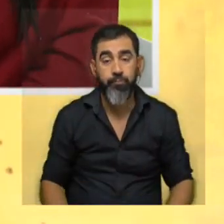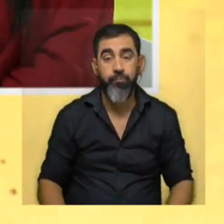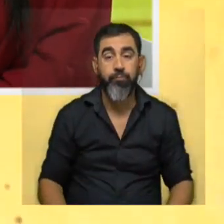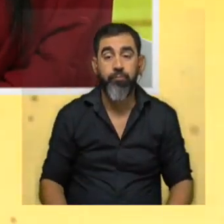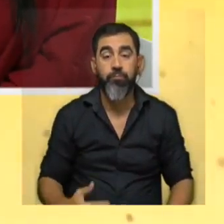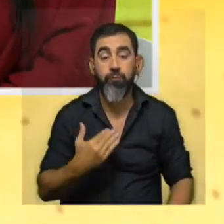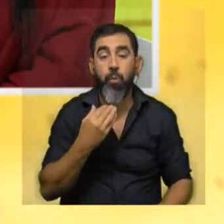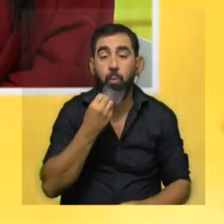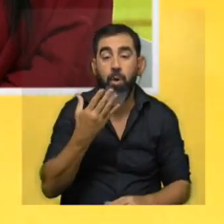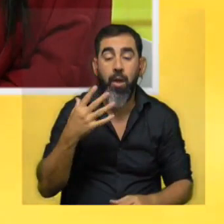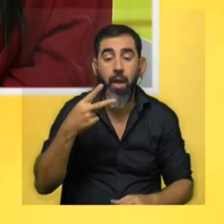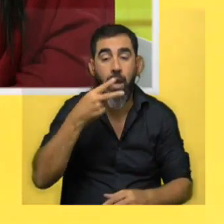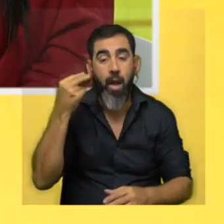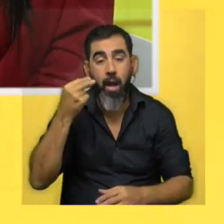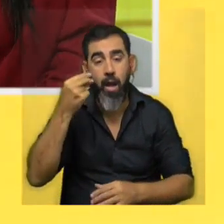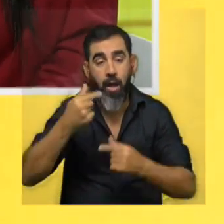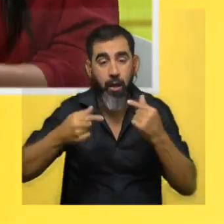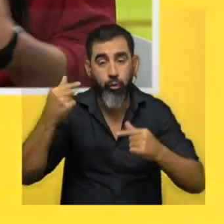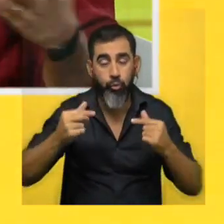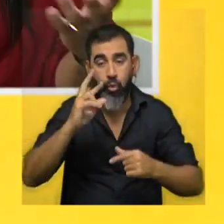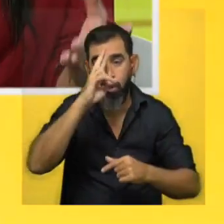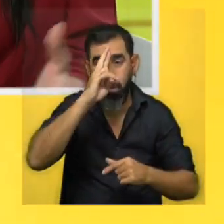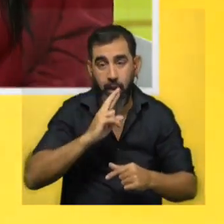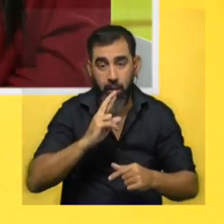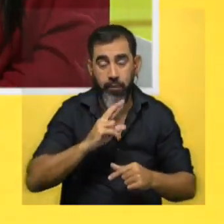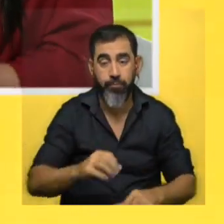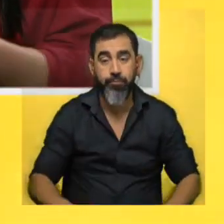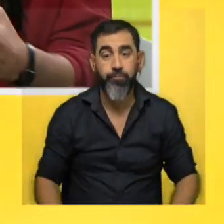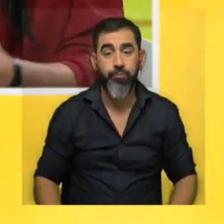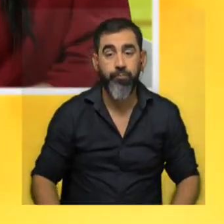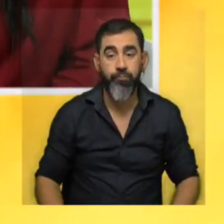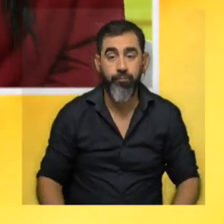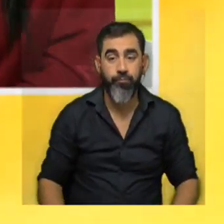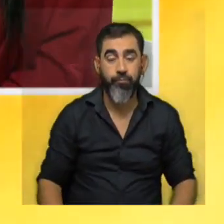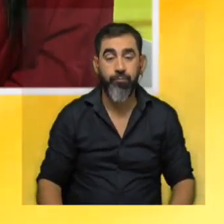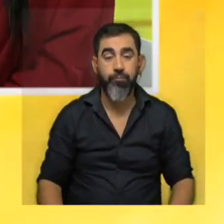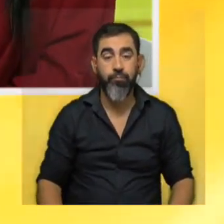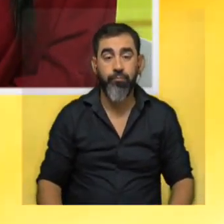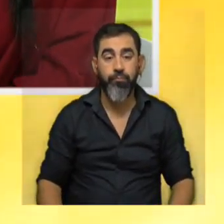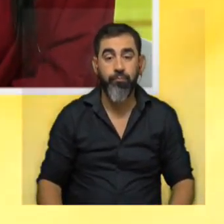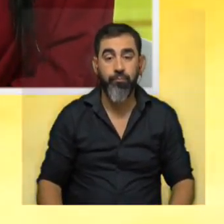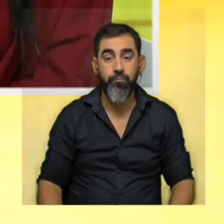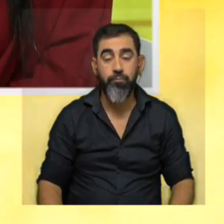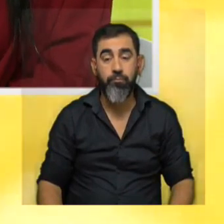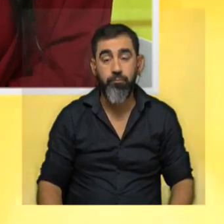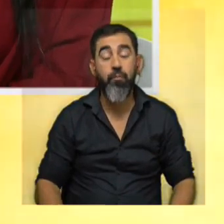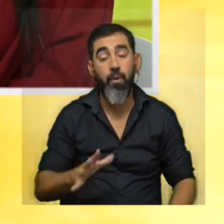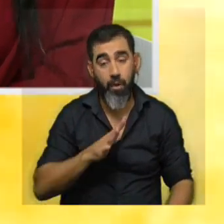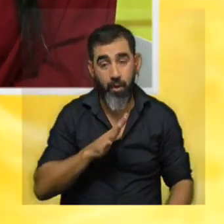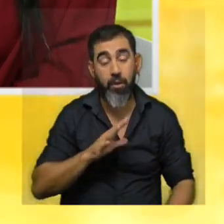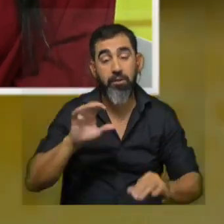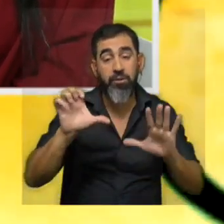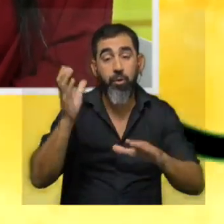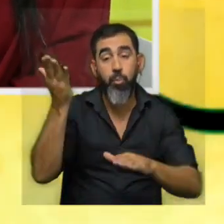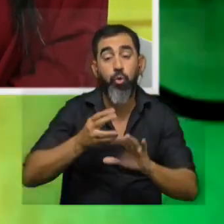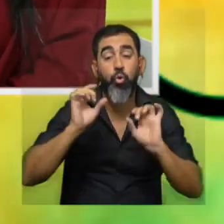por qué hay tan poquitos gatos de raza capaz que hubo algo en el manejo de la difusión pero bueno sí la realidad es que tenemos un 6%